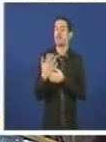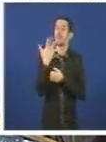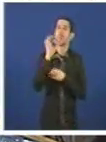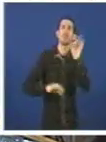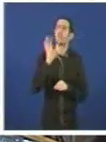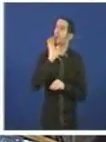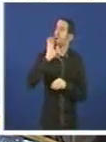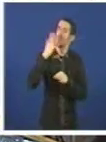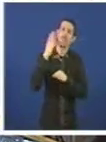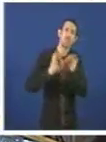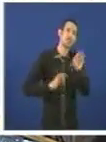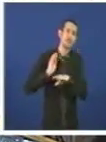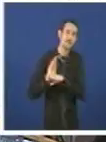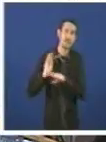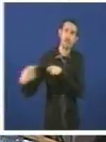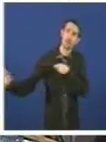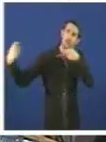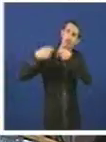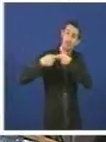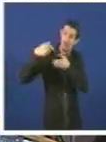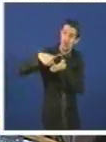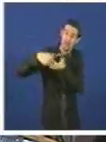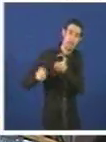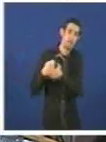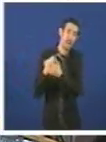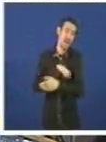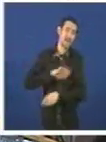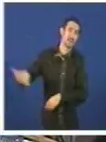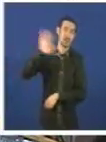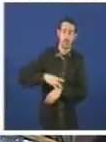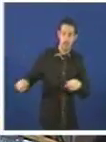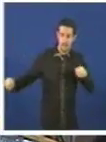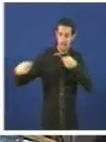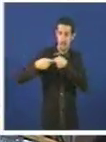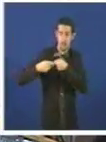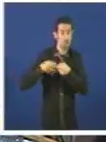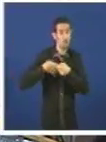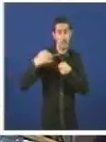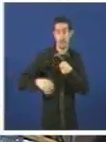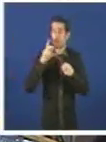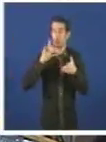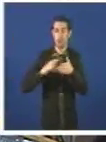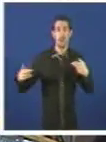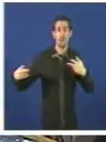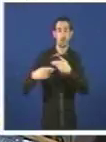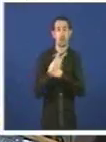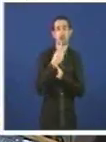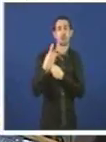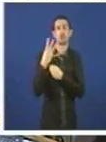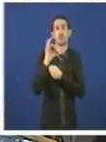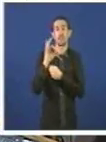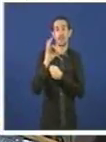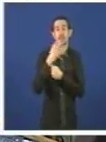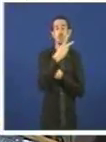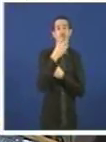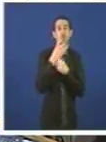de financiamento que vostede reclama non pode ser un financiamento despois dun recorte de máis de 238